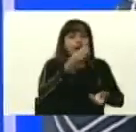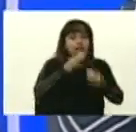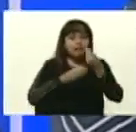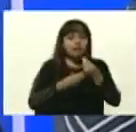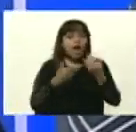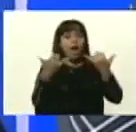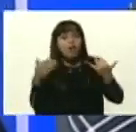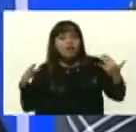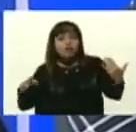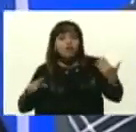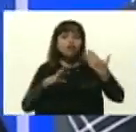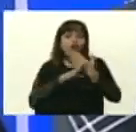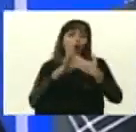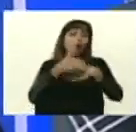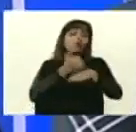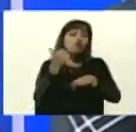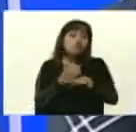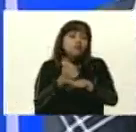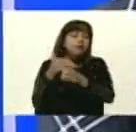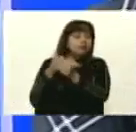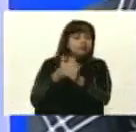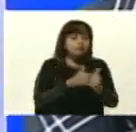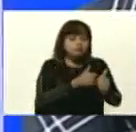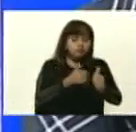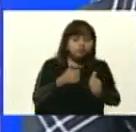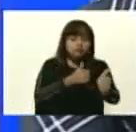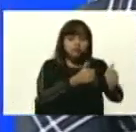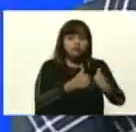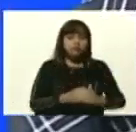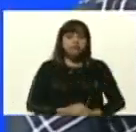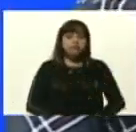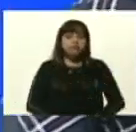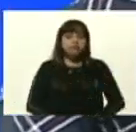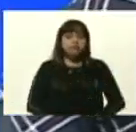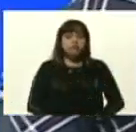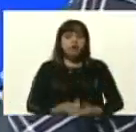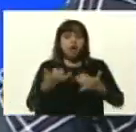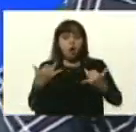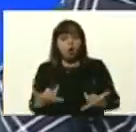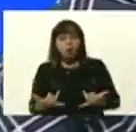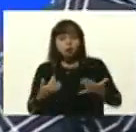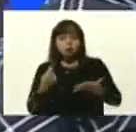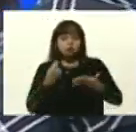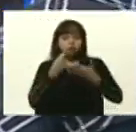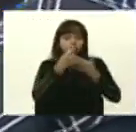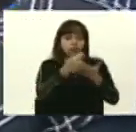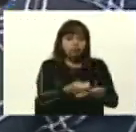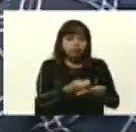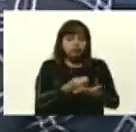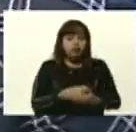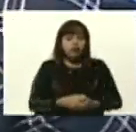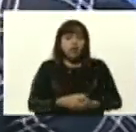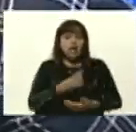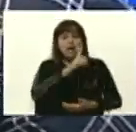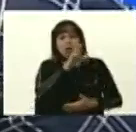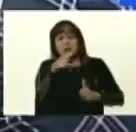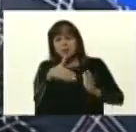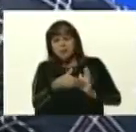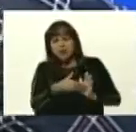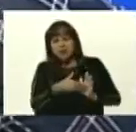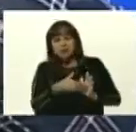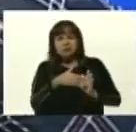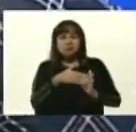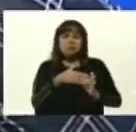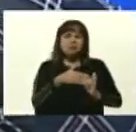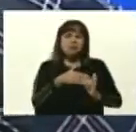sanciones, la persecución, llegamos a invertir de mil y pico de millones de dólares,